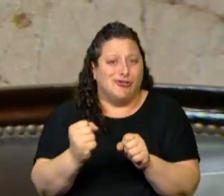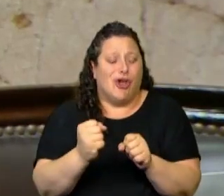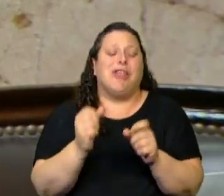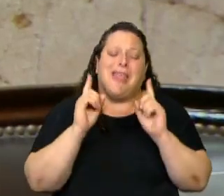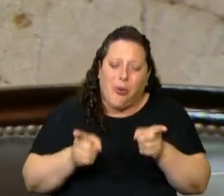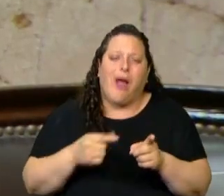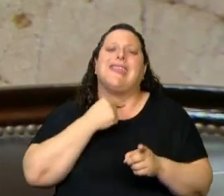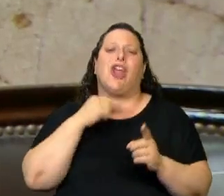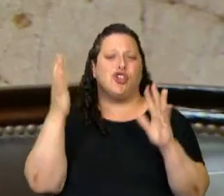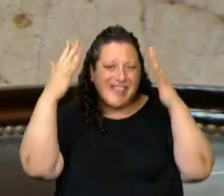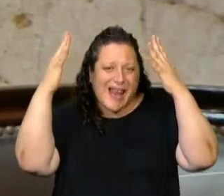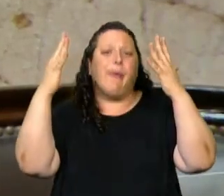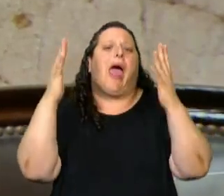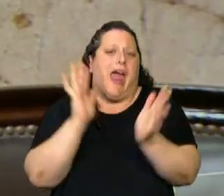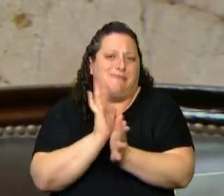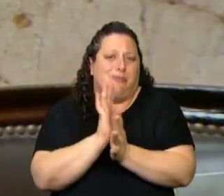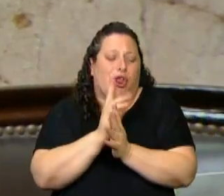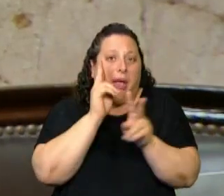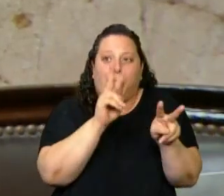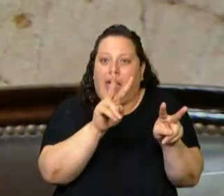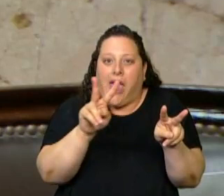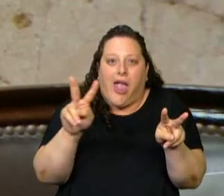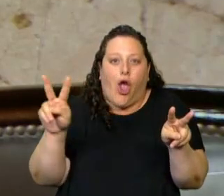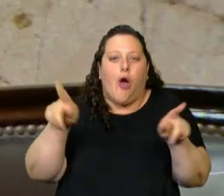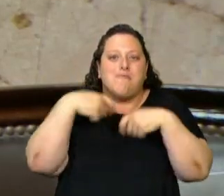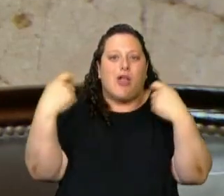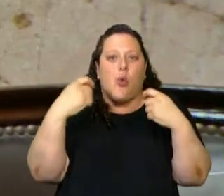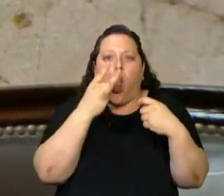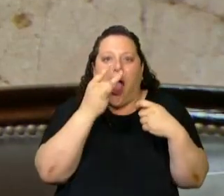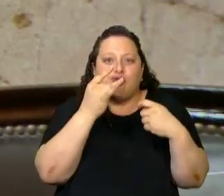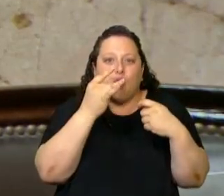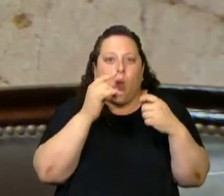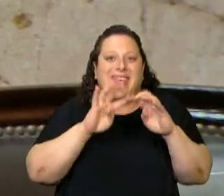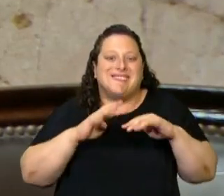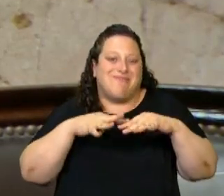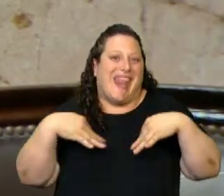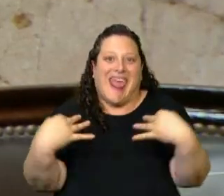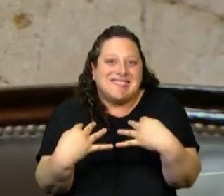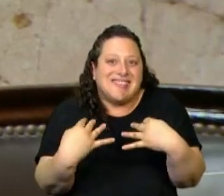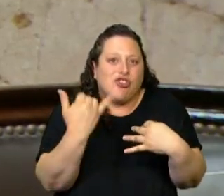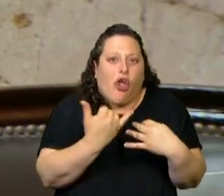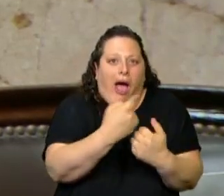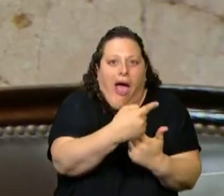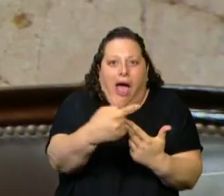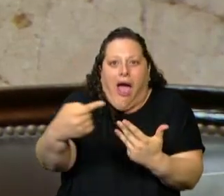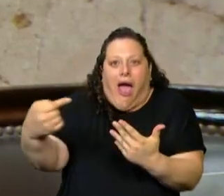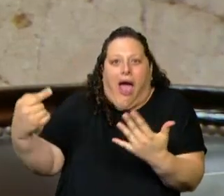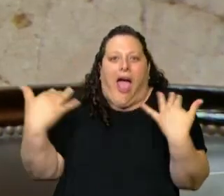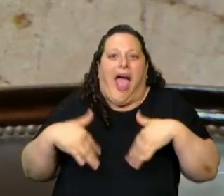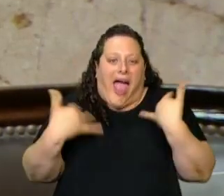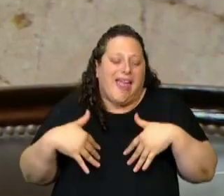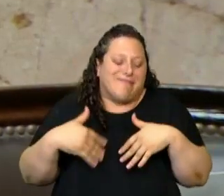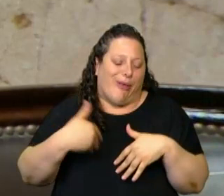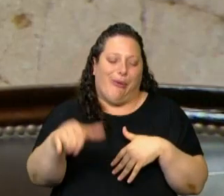primera media sanción que queda claro por ver todos estos pañuelos azules en el recinto de la Cámara de Diputados que la sanción y la media sanción se va a lograr.